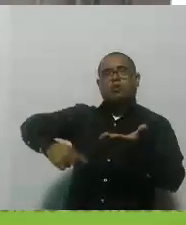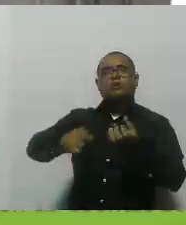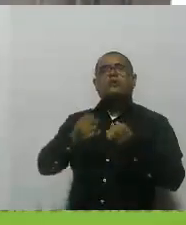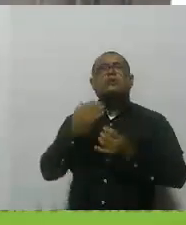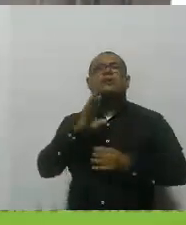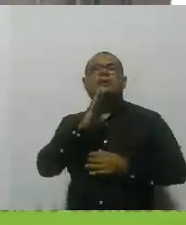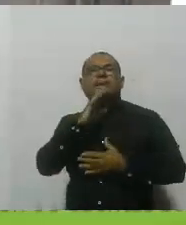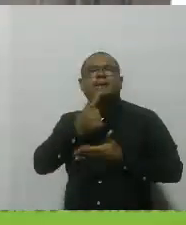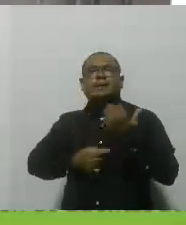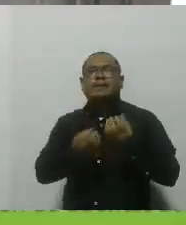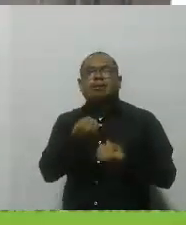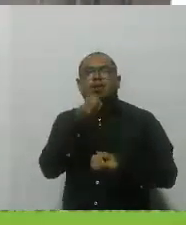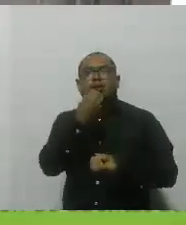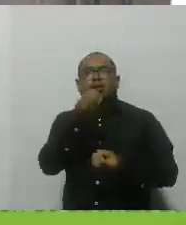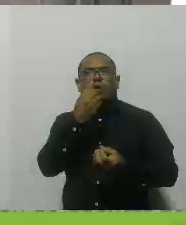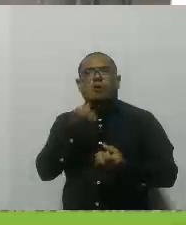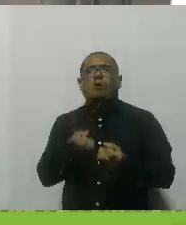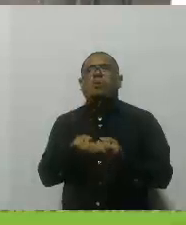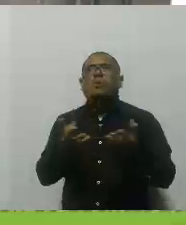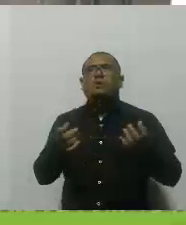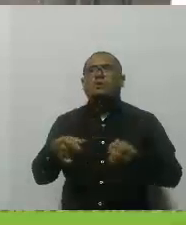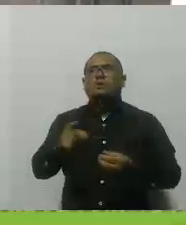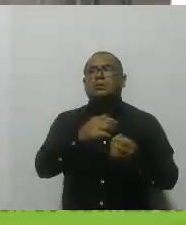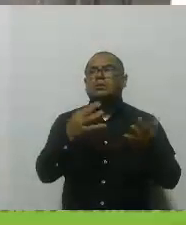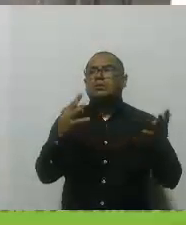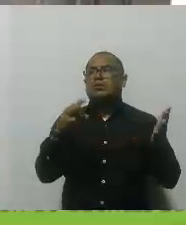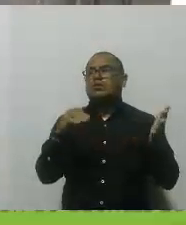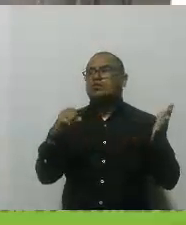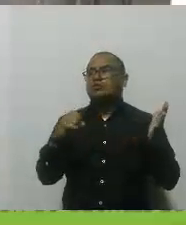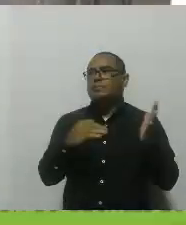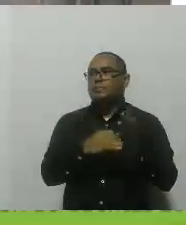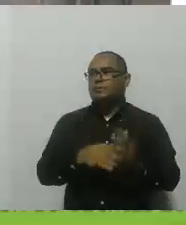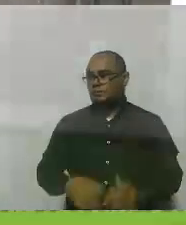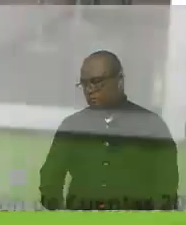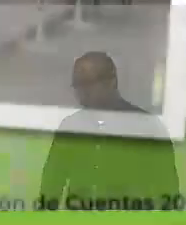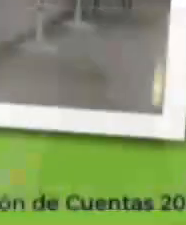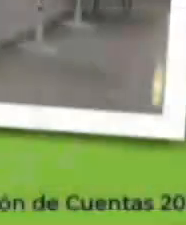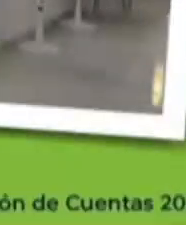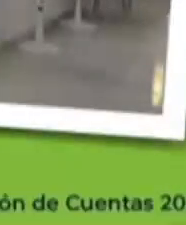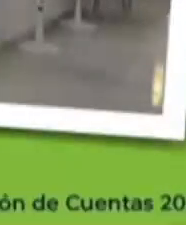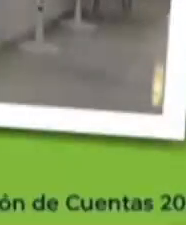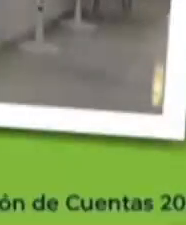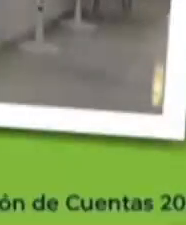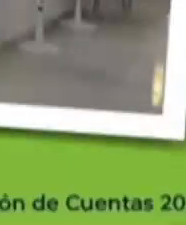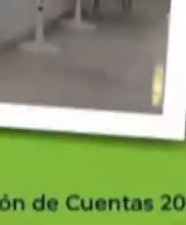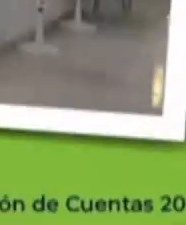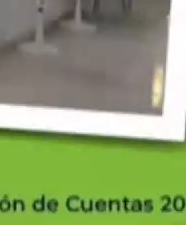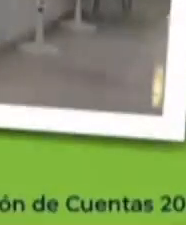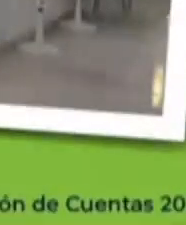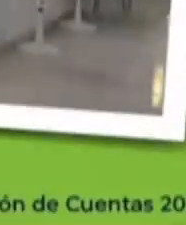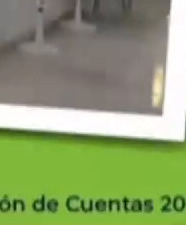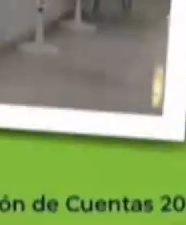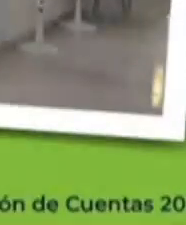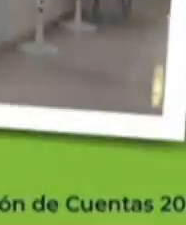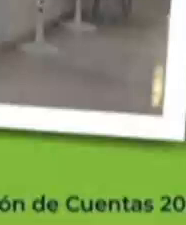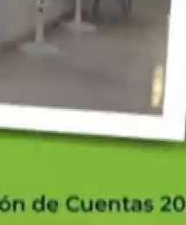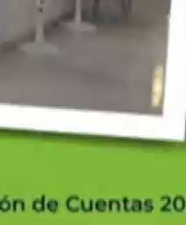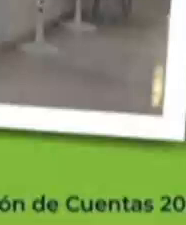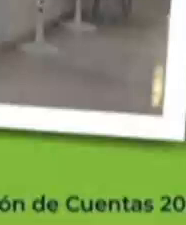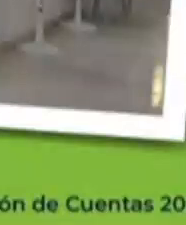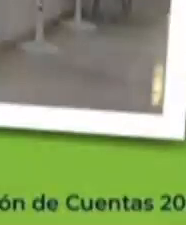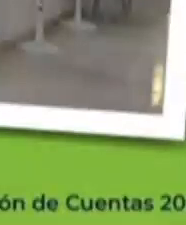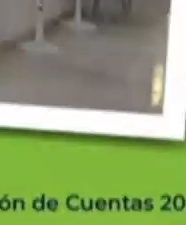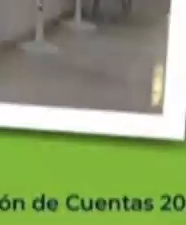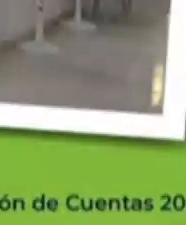alimentos para 8.595 personas mayores tienen